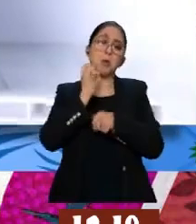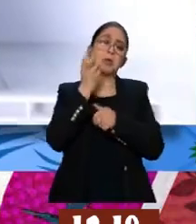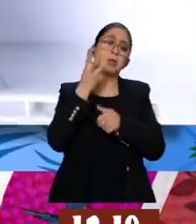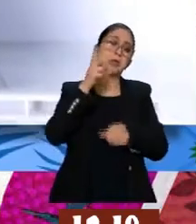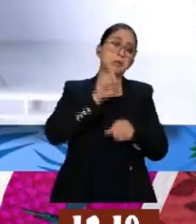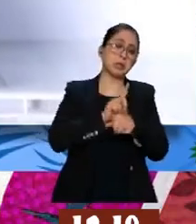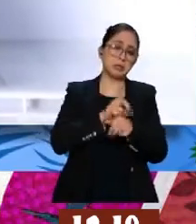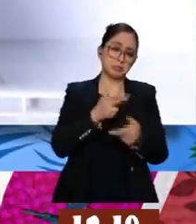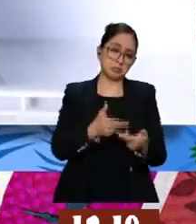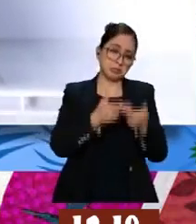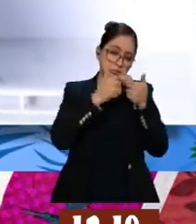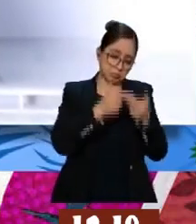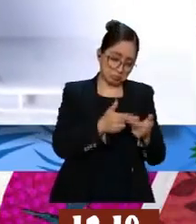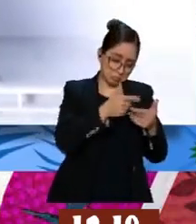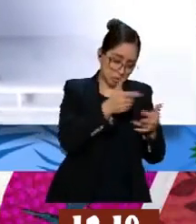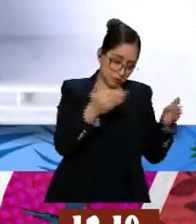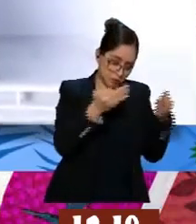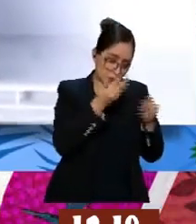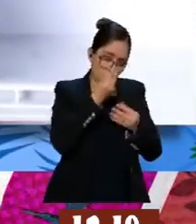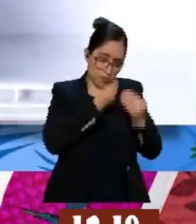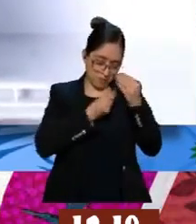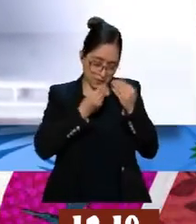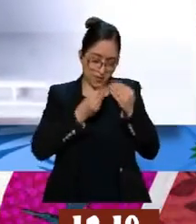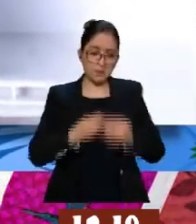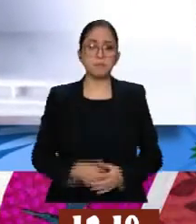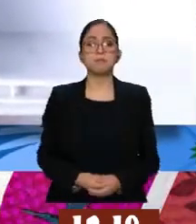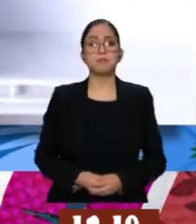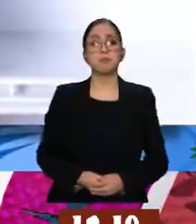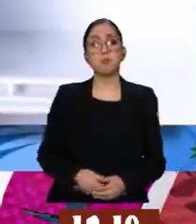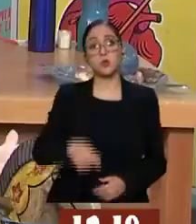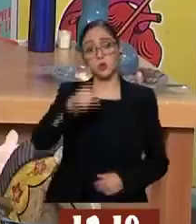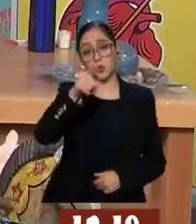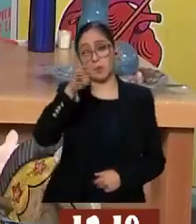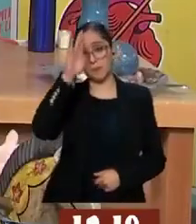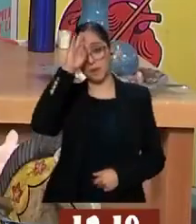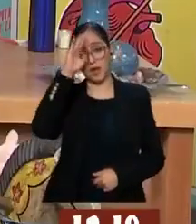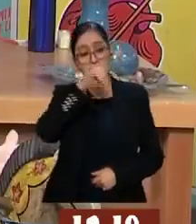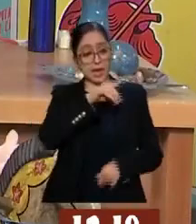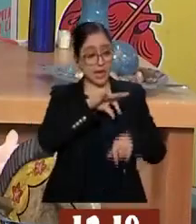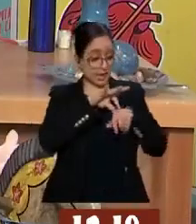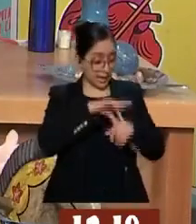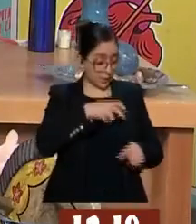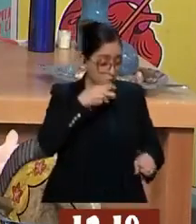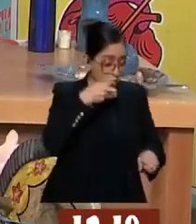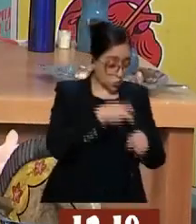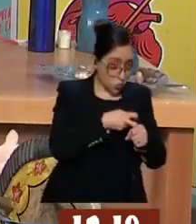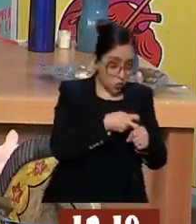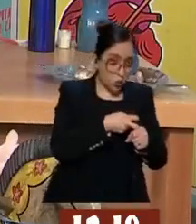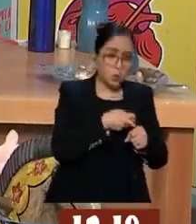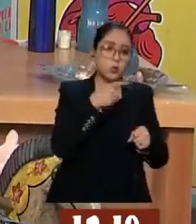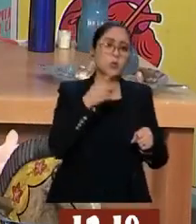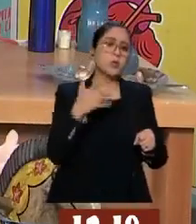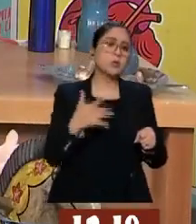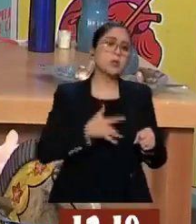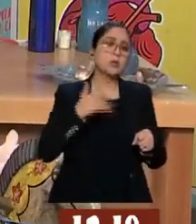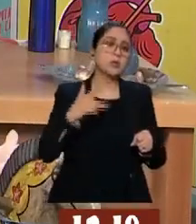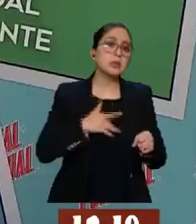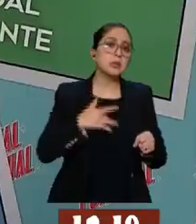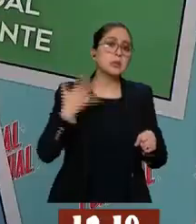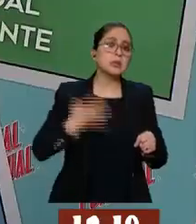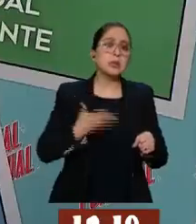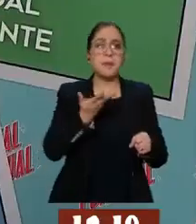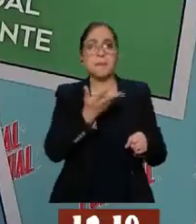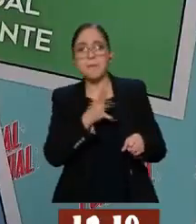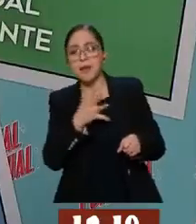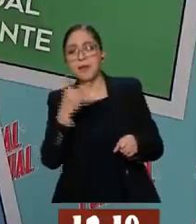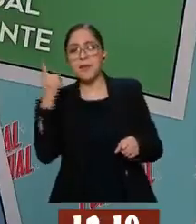bien. Ok, con que sepamos, con que sintamos que está dura la carne y ya está congelada, ¿cómo podemos estar seguros de que no vaya a ser que está medio